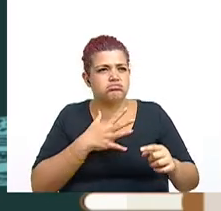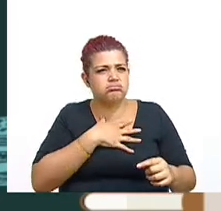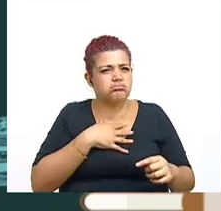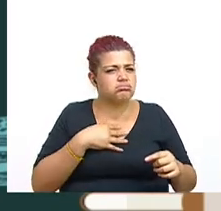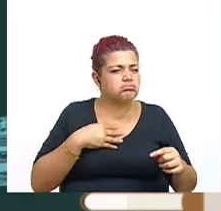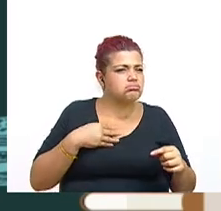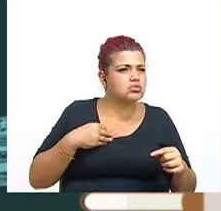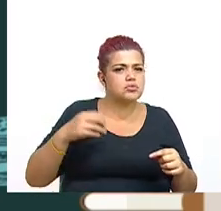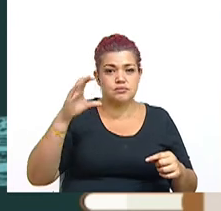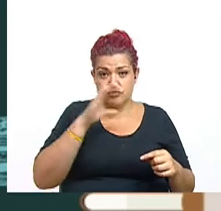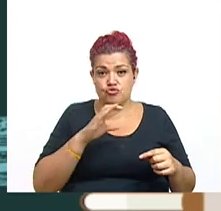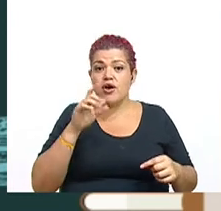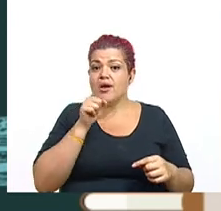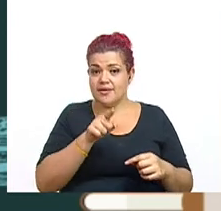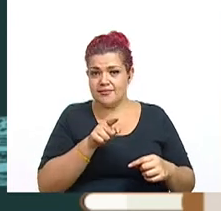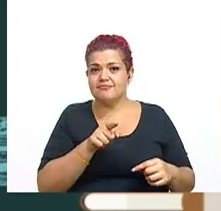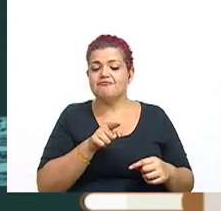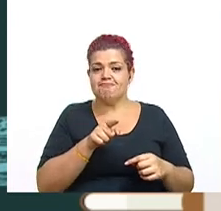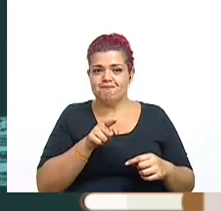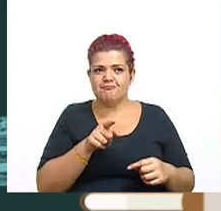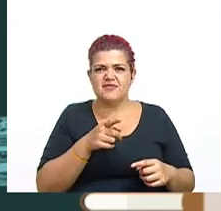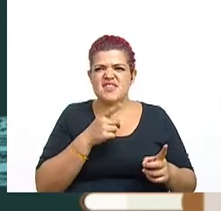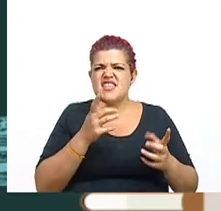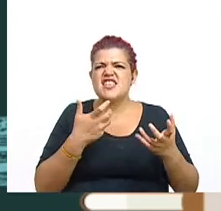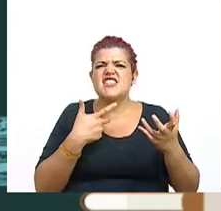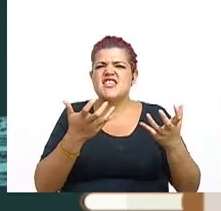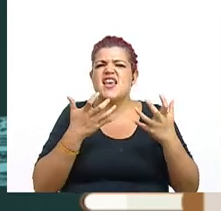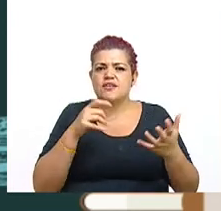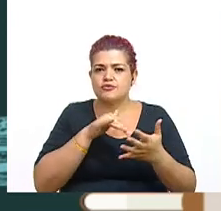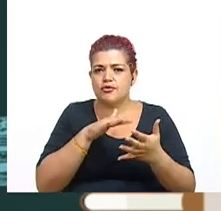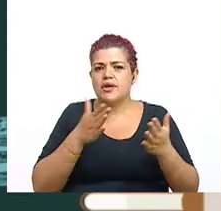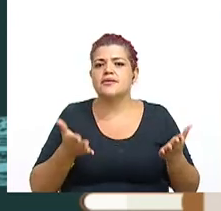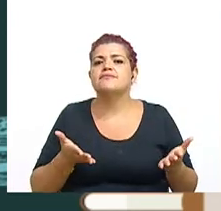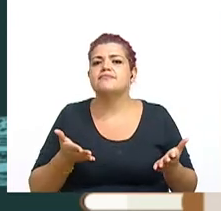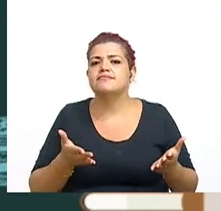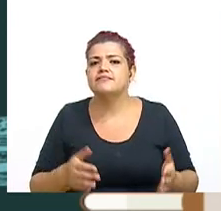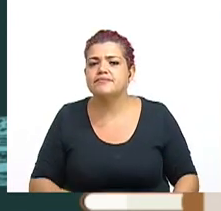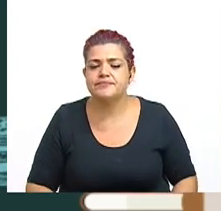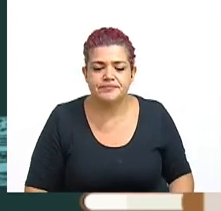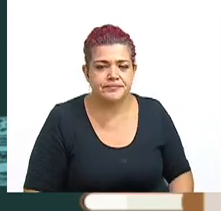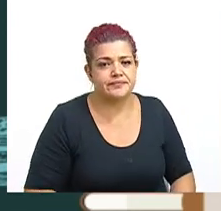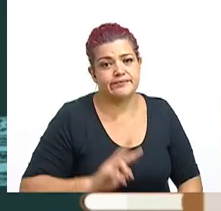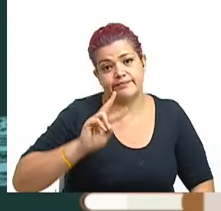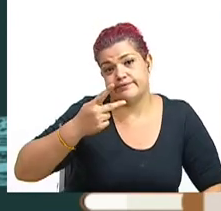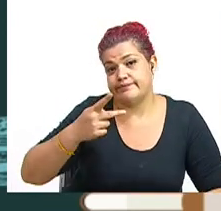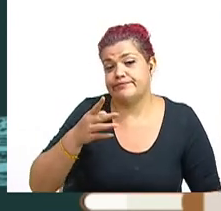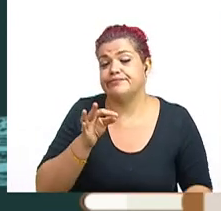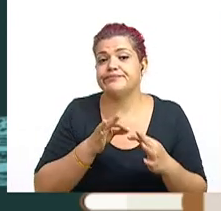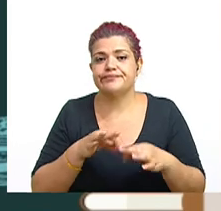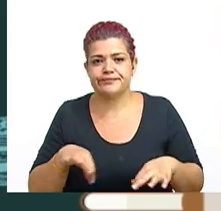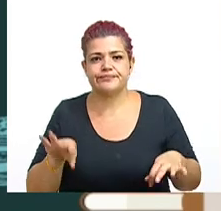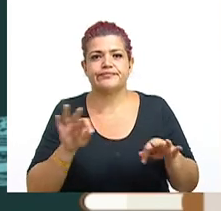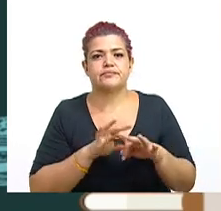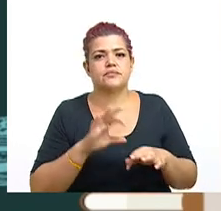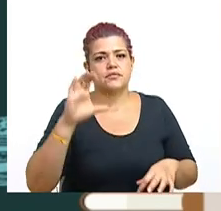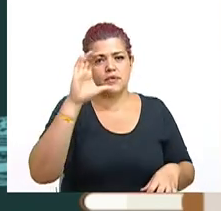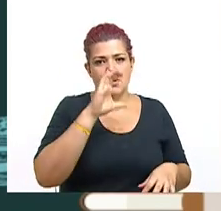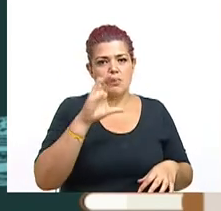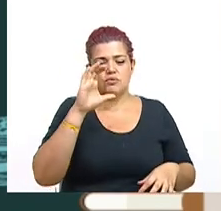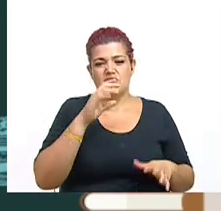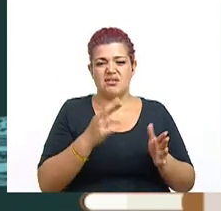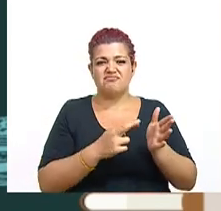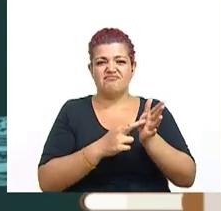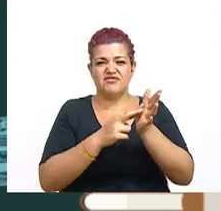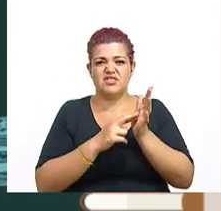buscar esa orientación vocacional. En segunda instancia, también es importante buscar los requisitos de